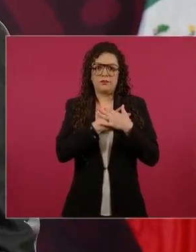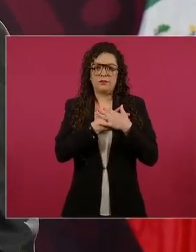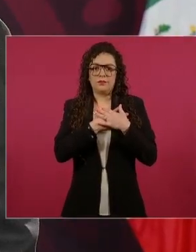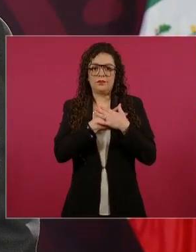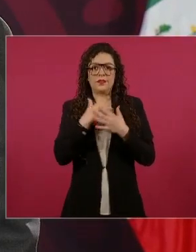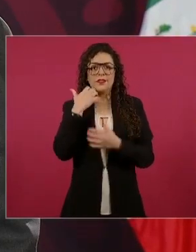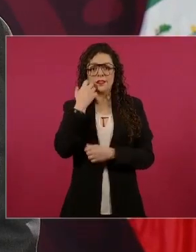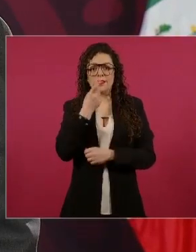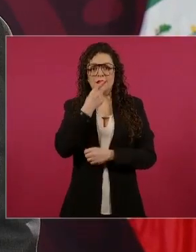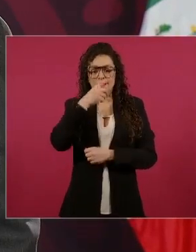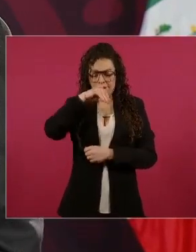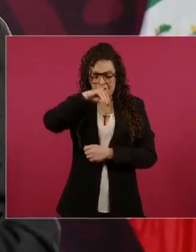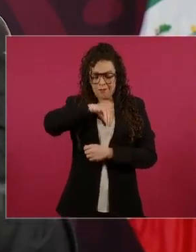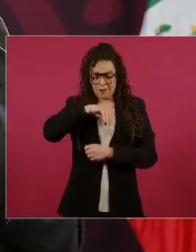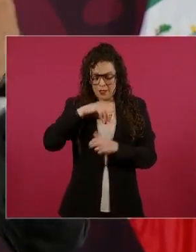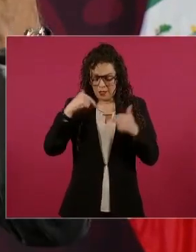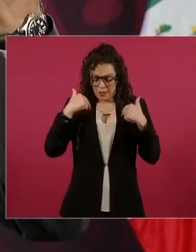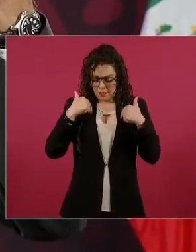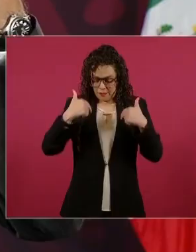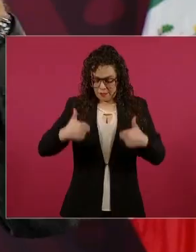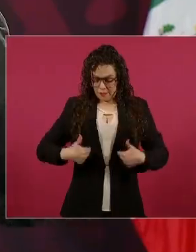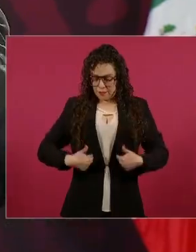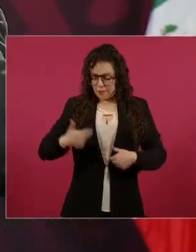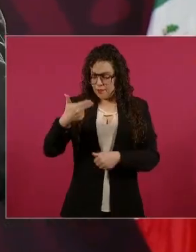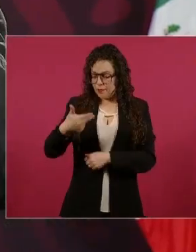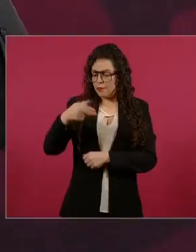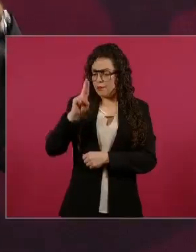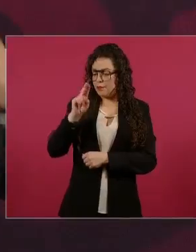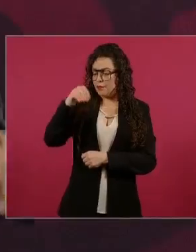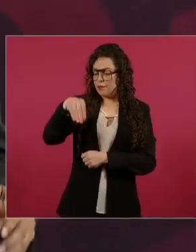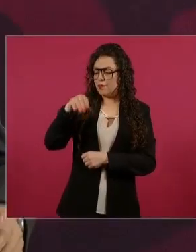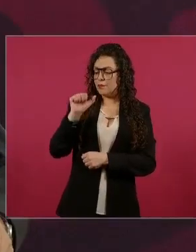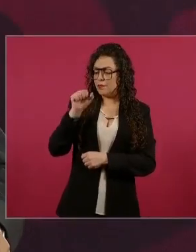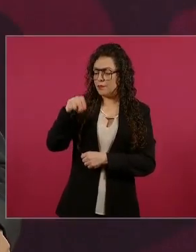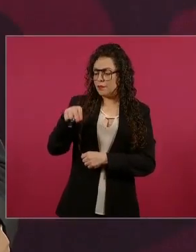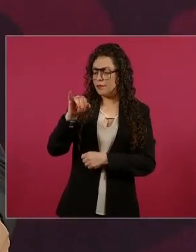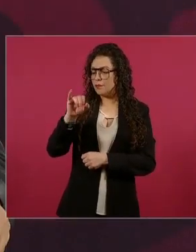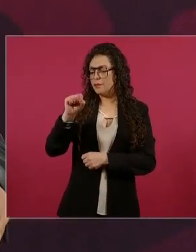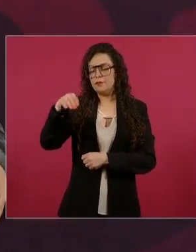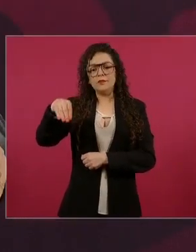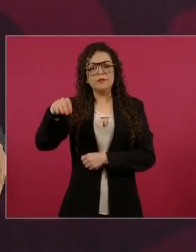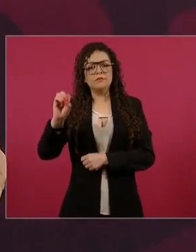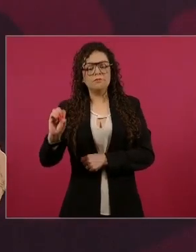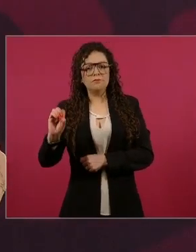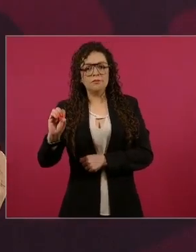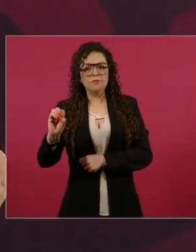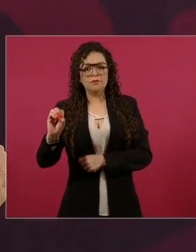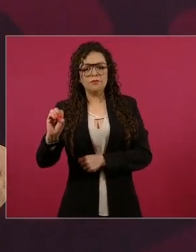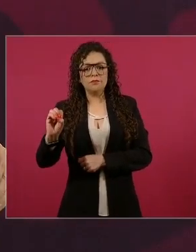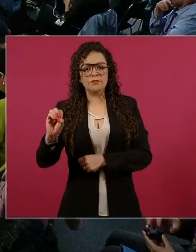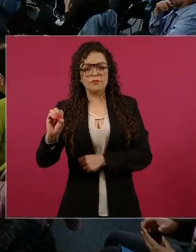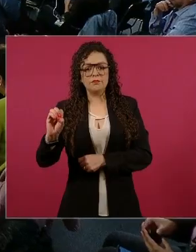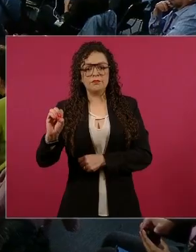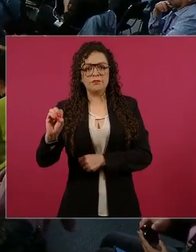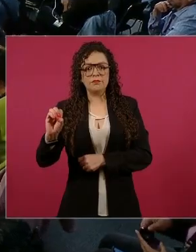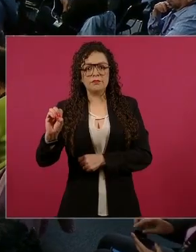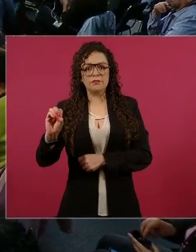desde antes de la era cristiana.